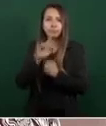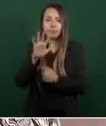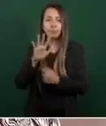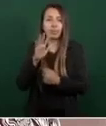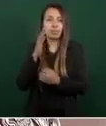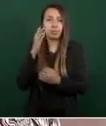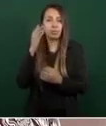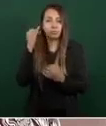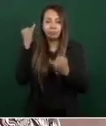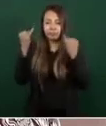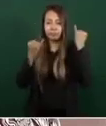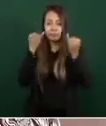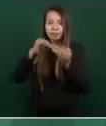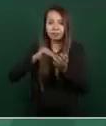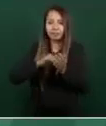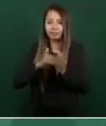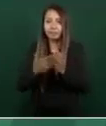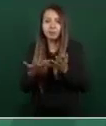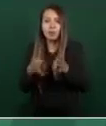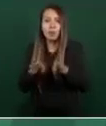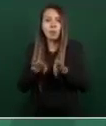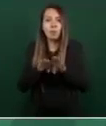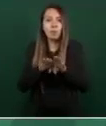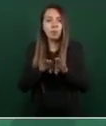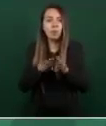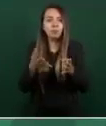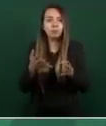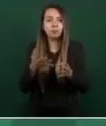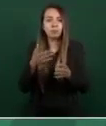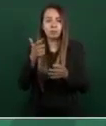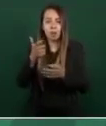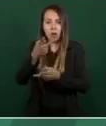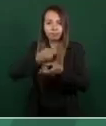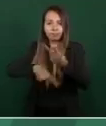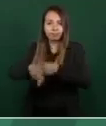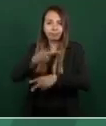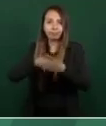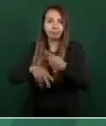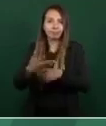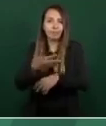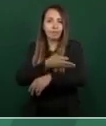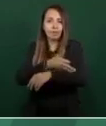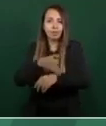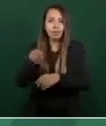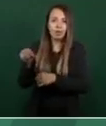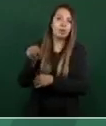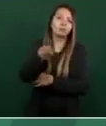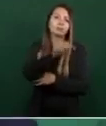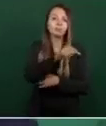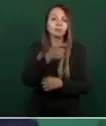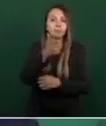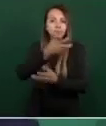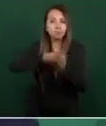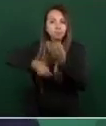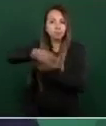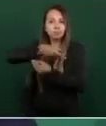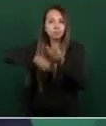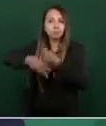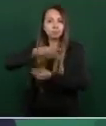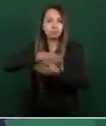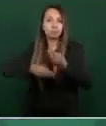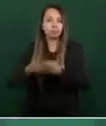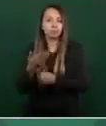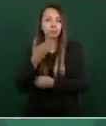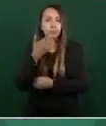que haya ingresos en las familias, que